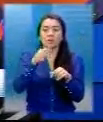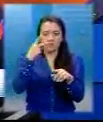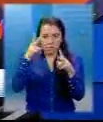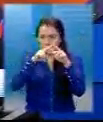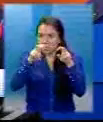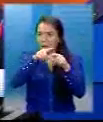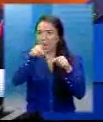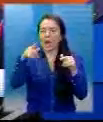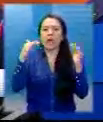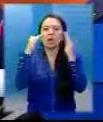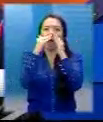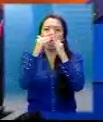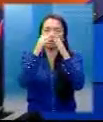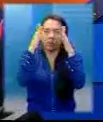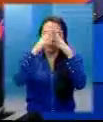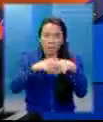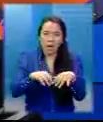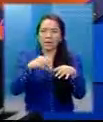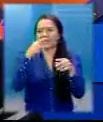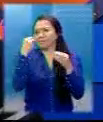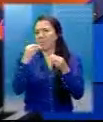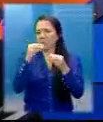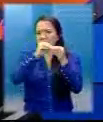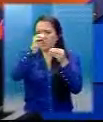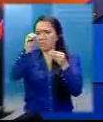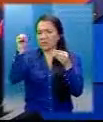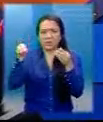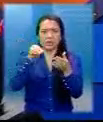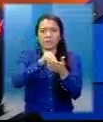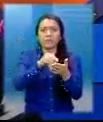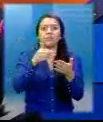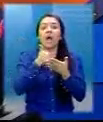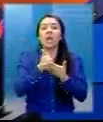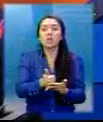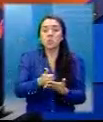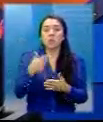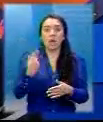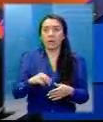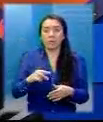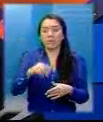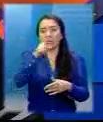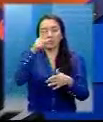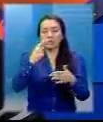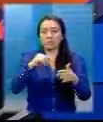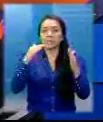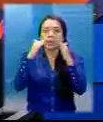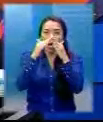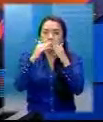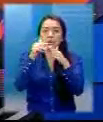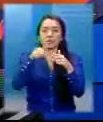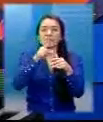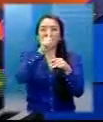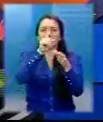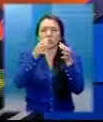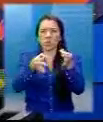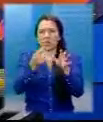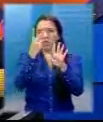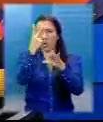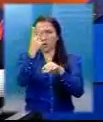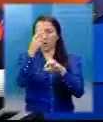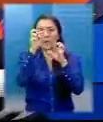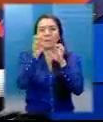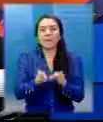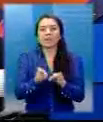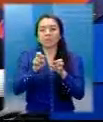situaciones principalmente al sur del departamento de Guatemala y también una inundación que se presentó en el casco urbano de Las Cruces,